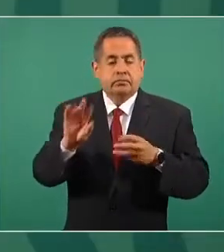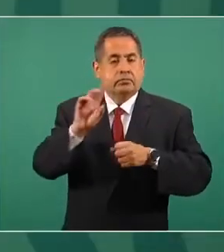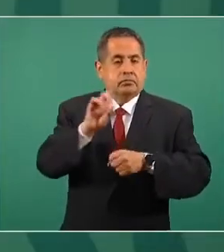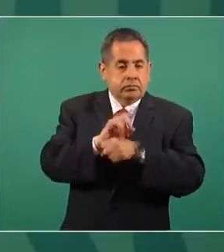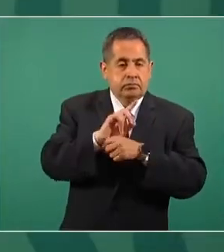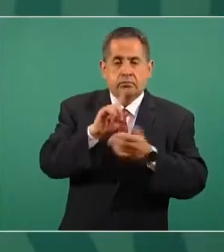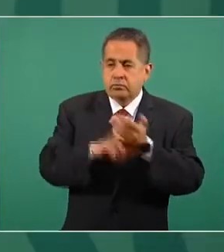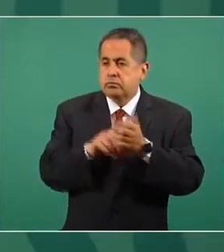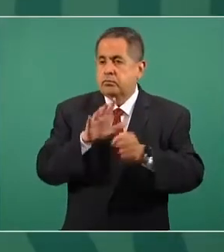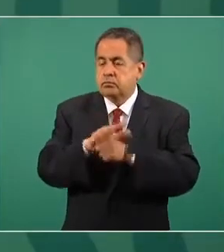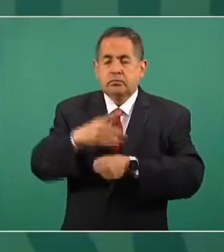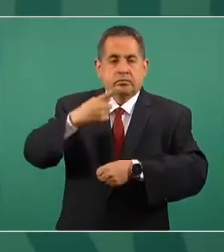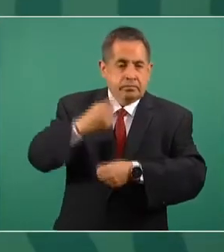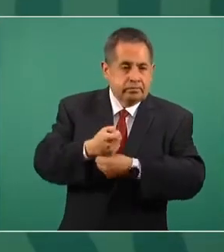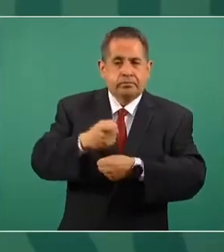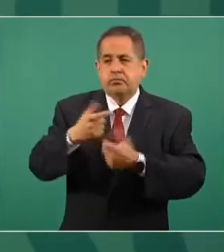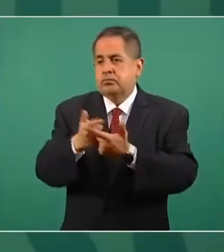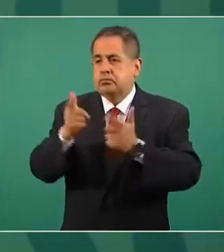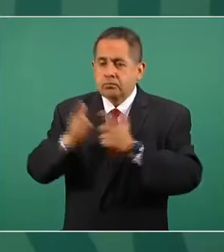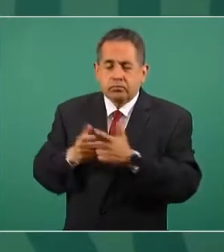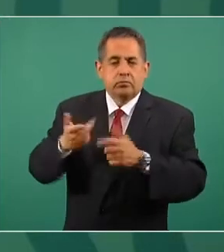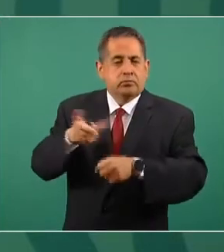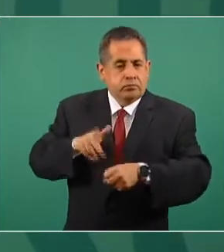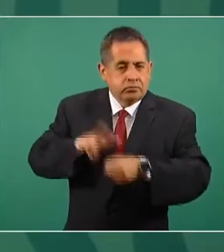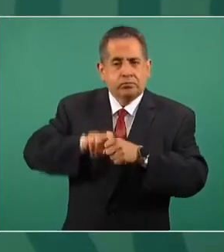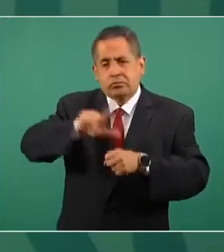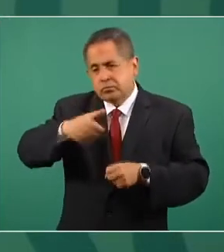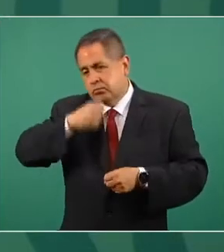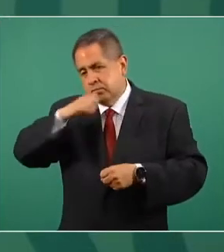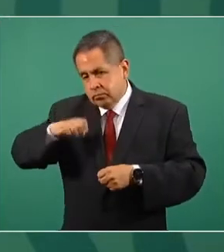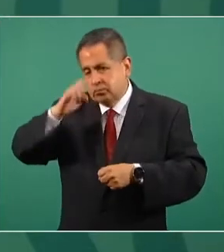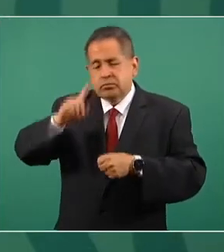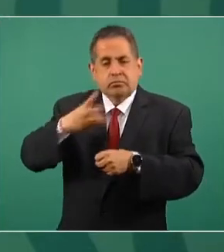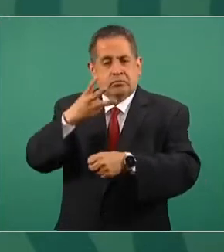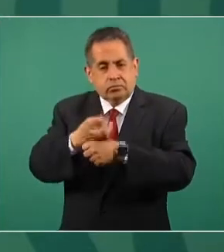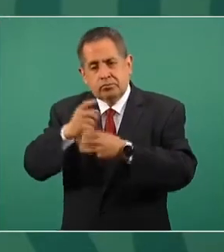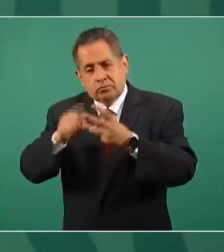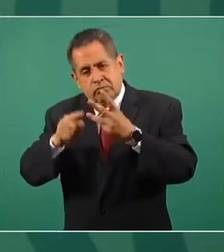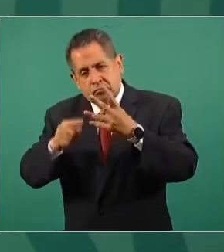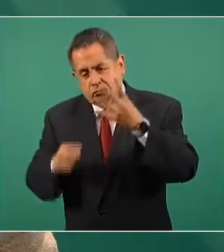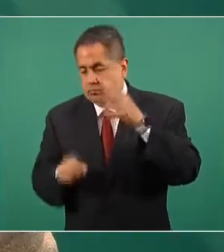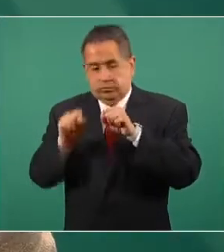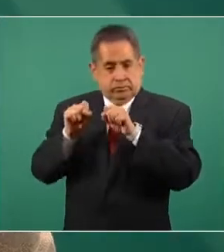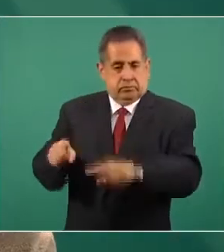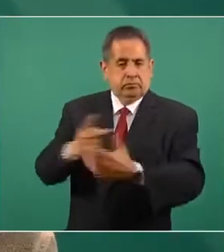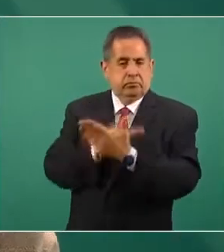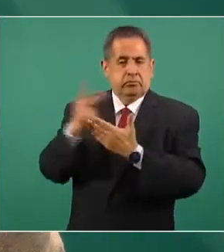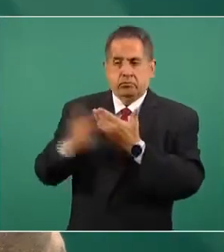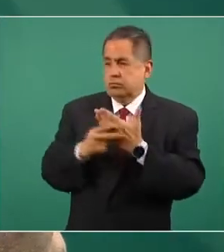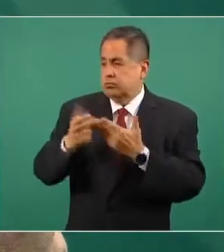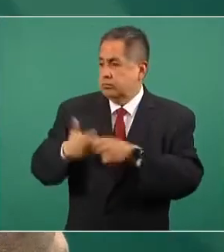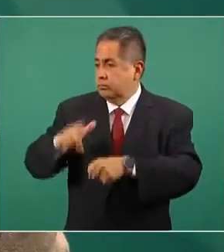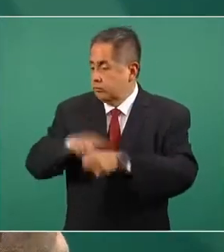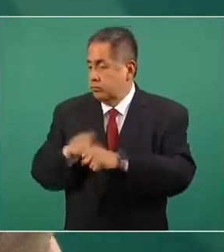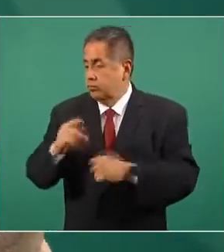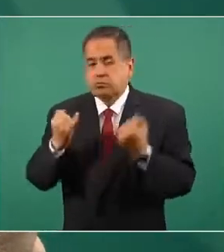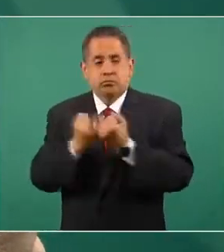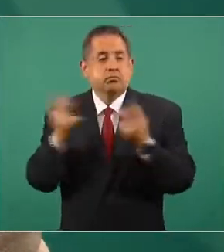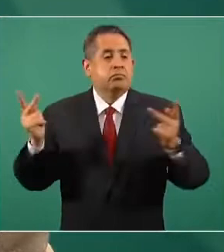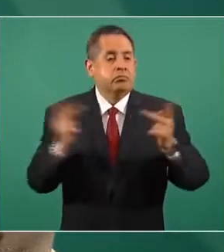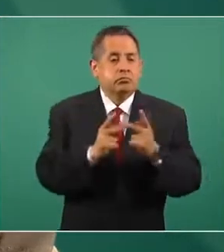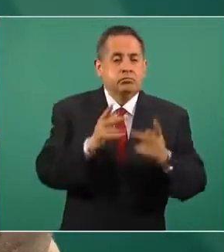así como la prioridad por grupos de personas establecidos en la citada Política Nacional de Vacunación para que se eviten